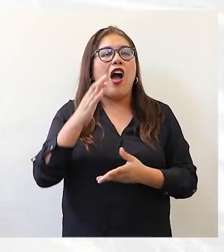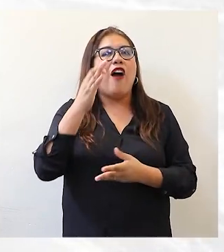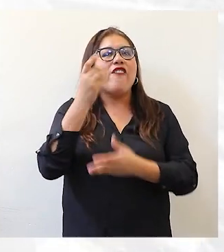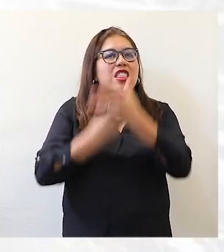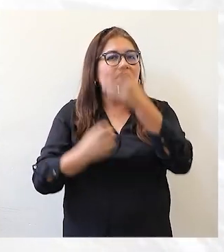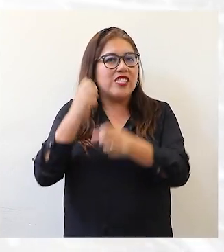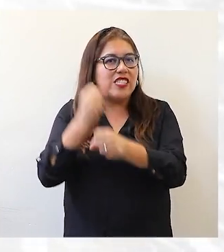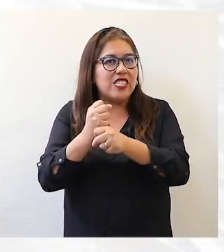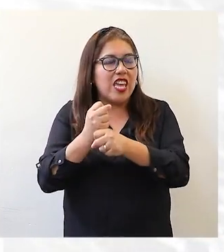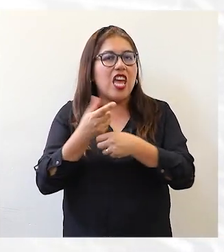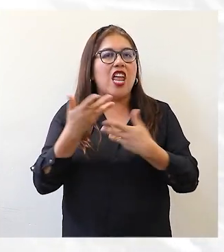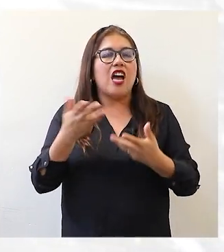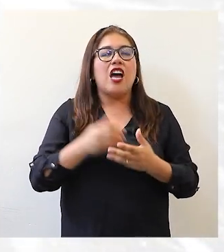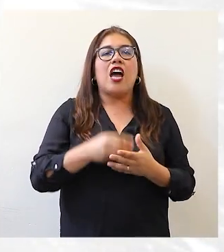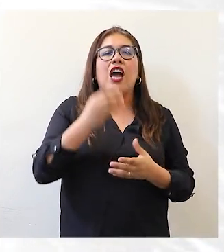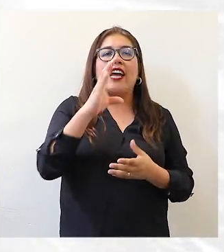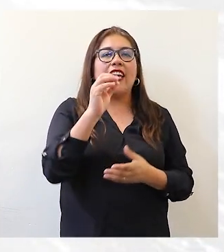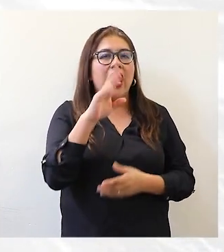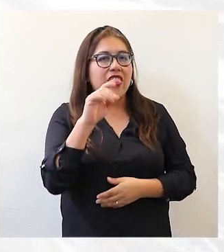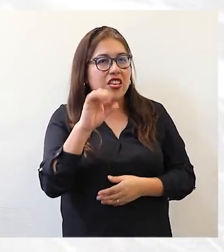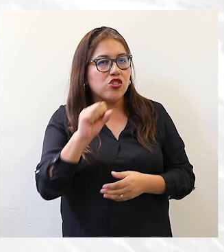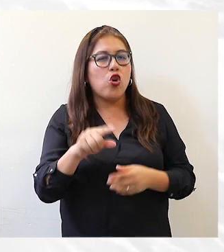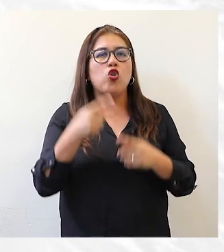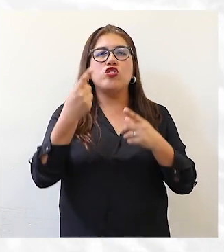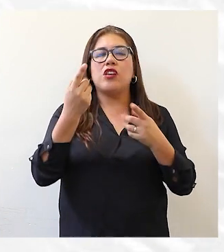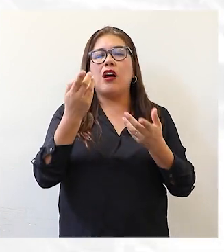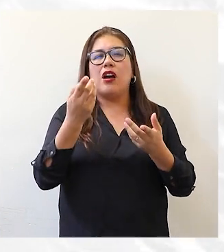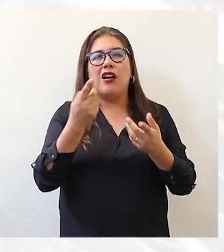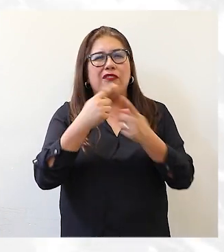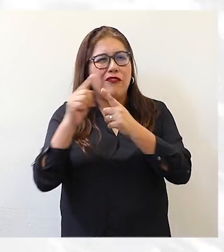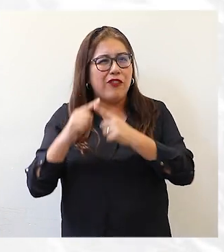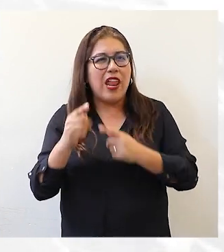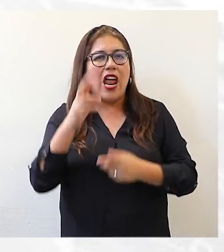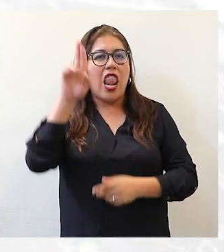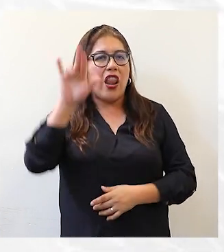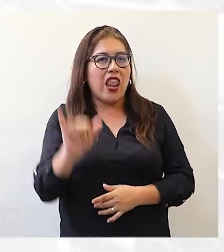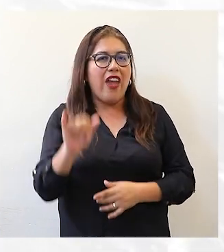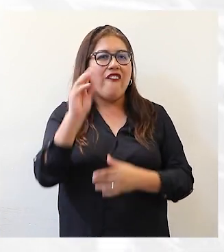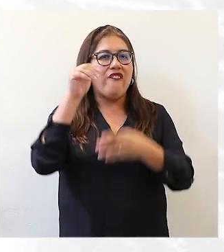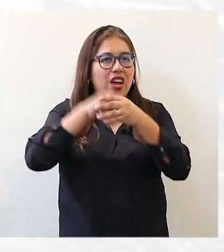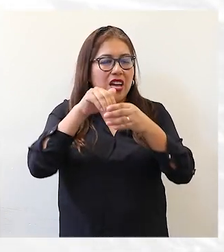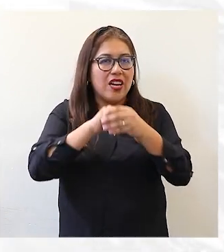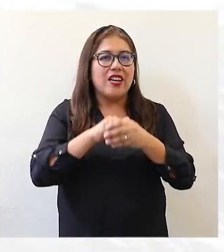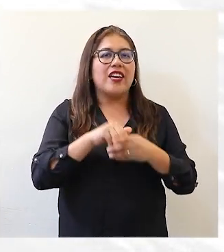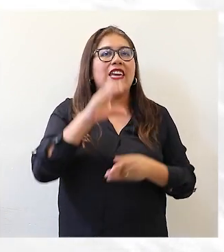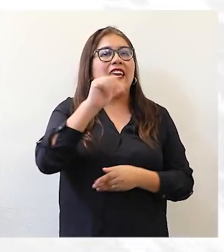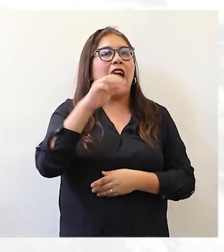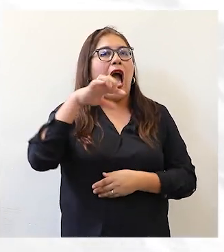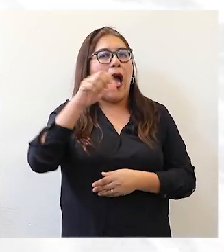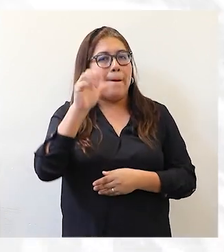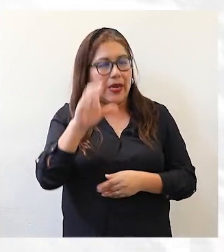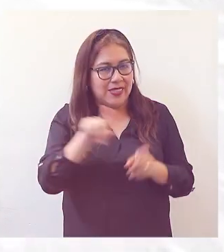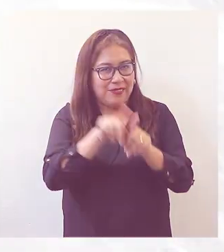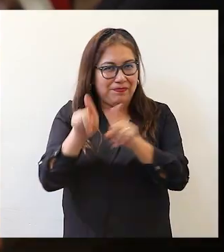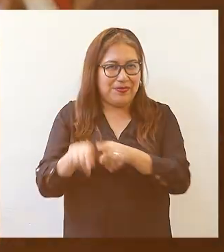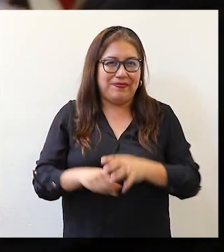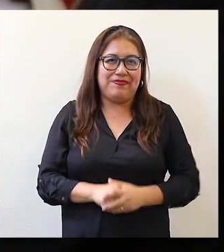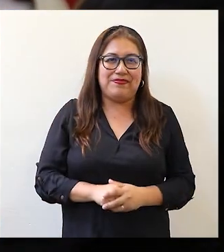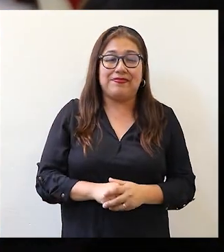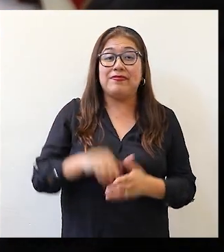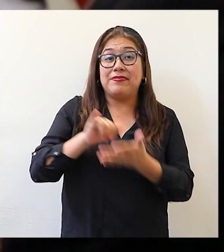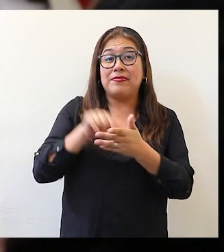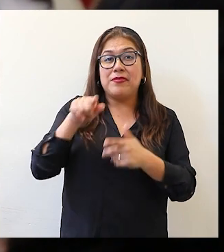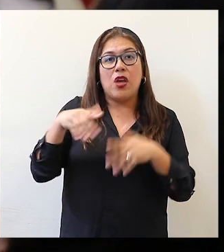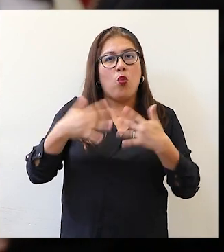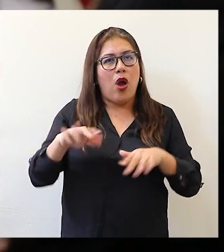Financiera Confianza, Credit Scotiab, Alfin Banco, Banco Ripley y Financiera Capac. Esto